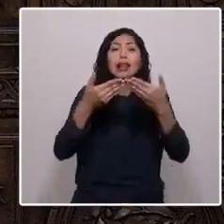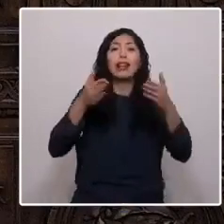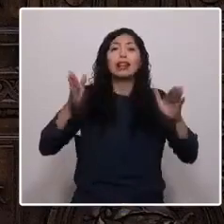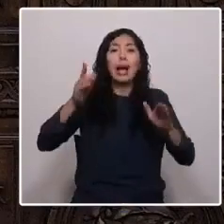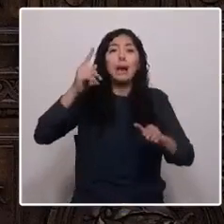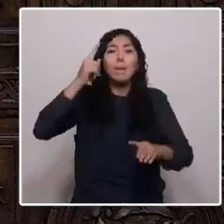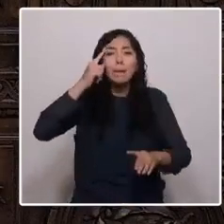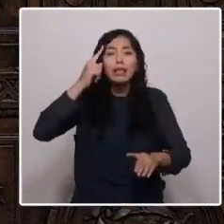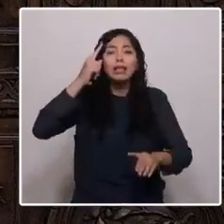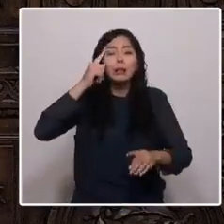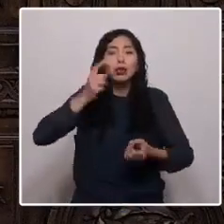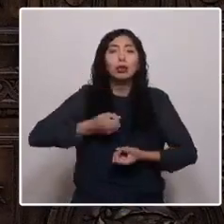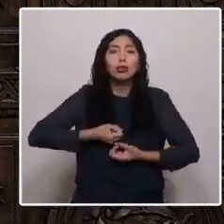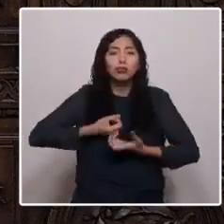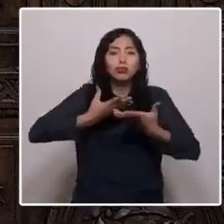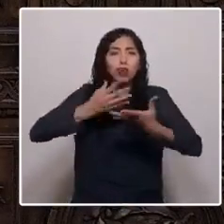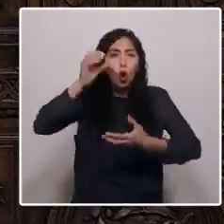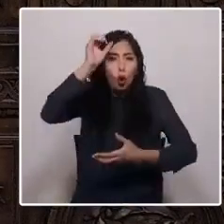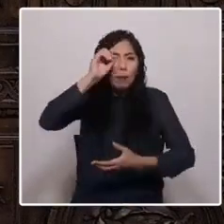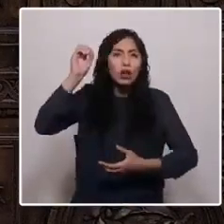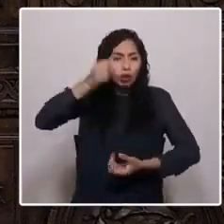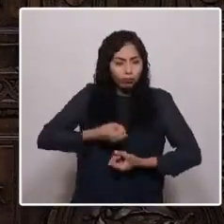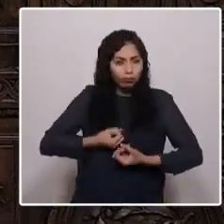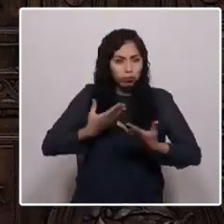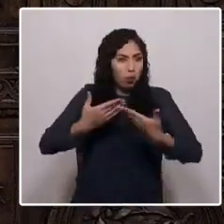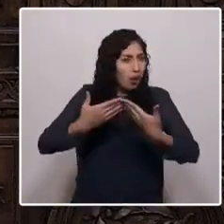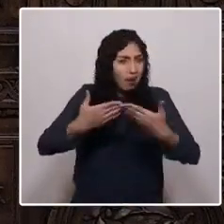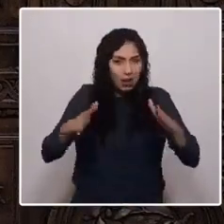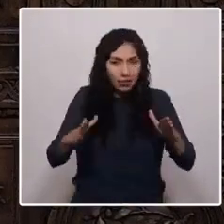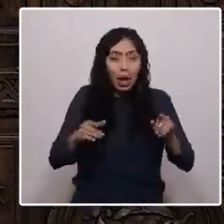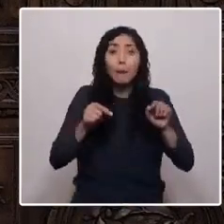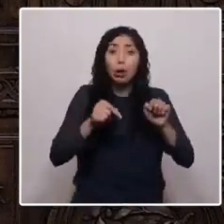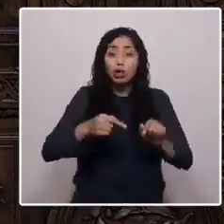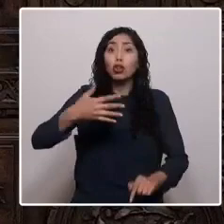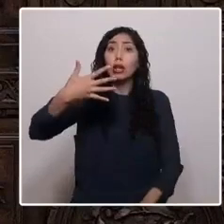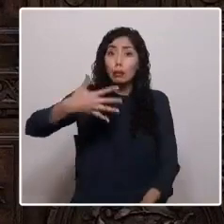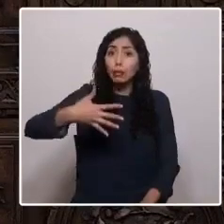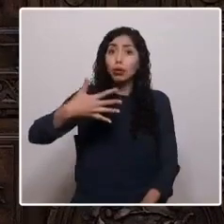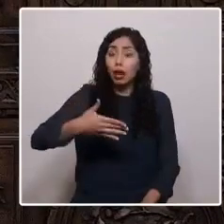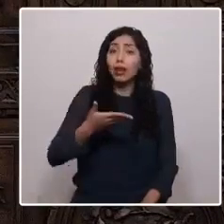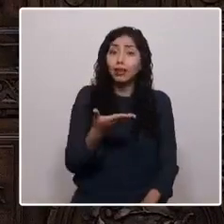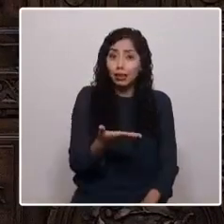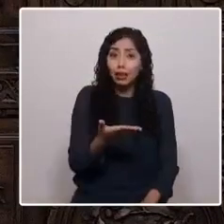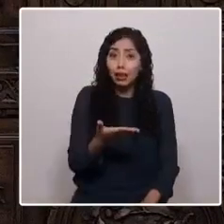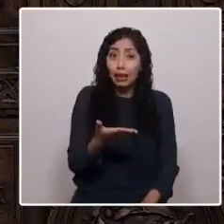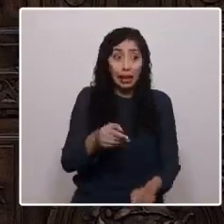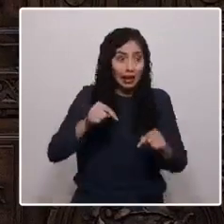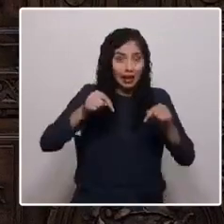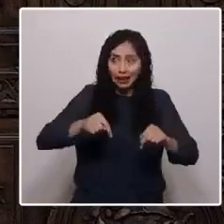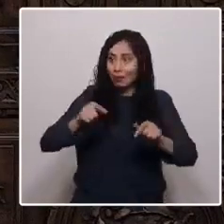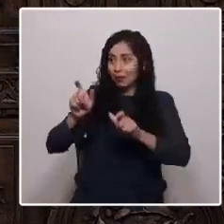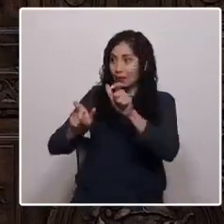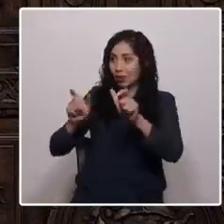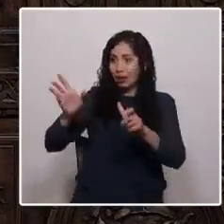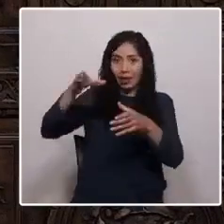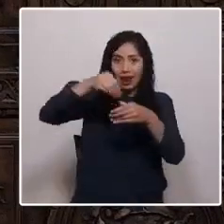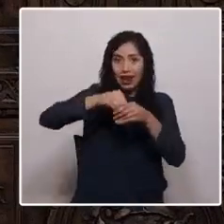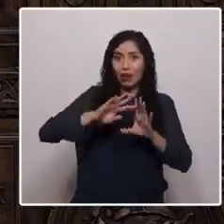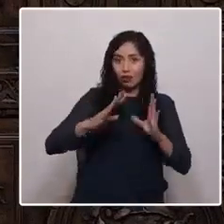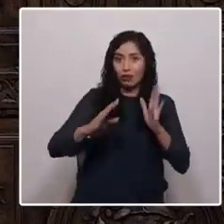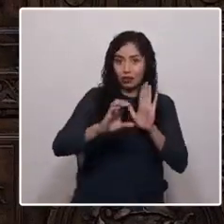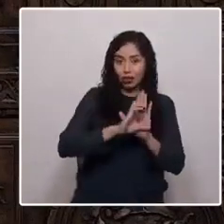es la libertad de opinión, y por eso es importante este universo que existe en la Convención y en distintos grupos humanos.